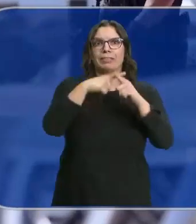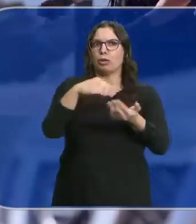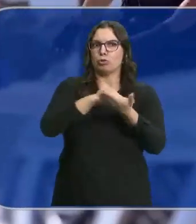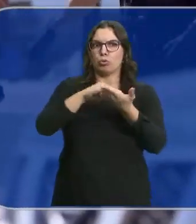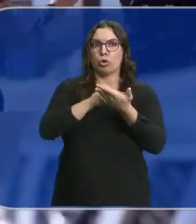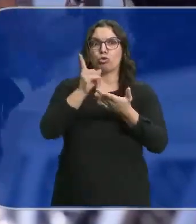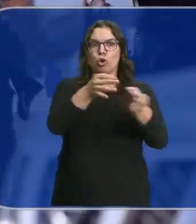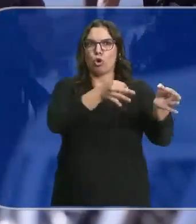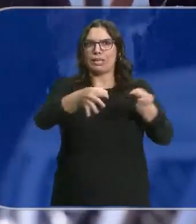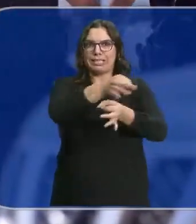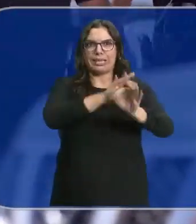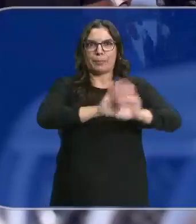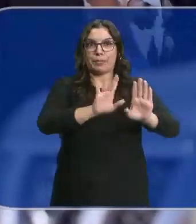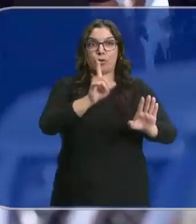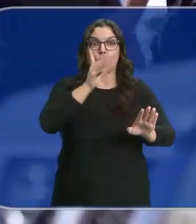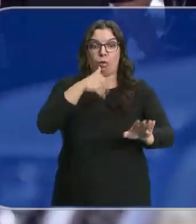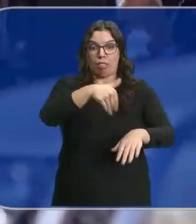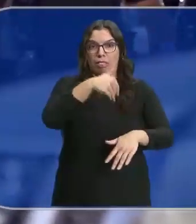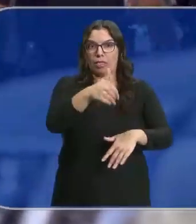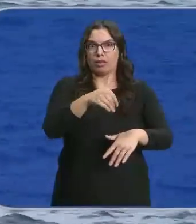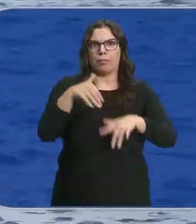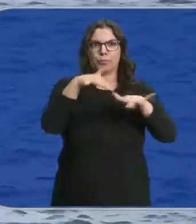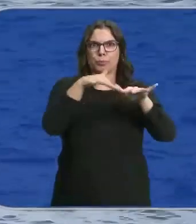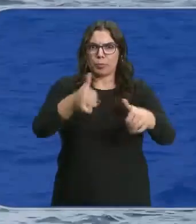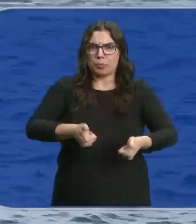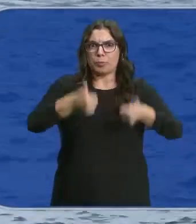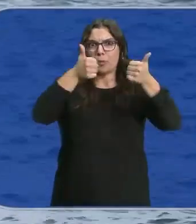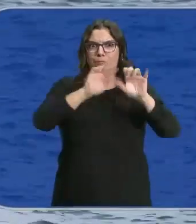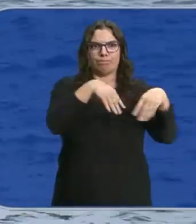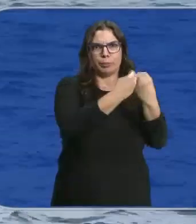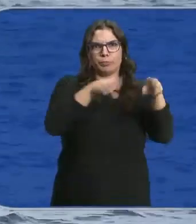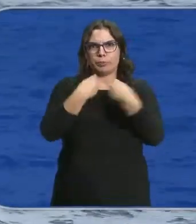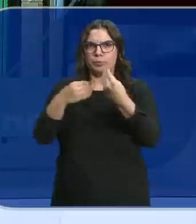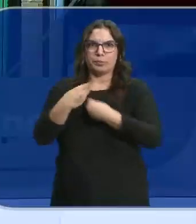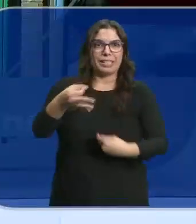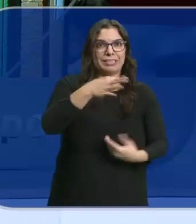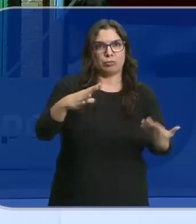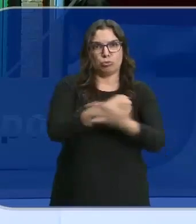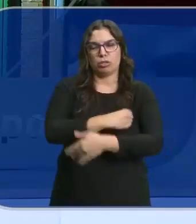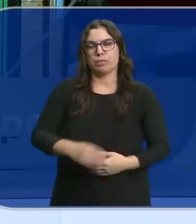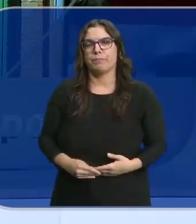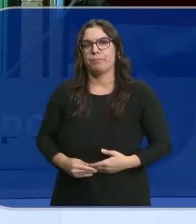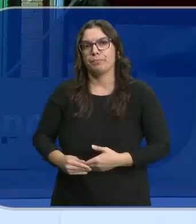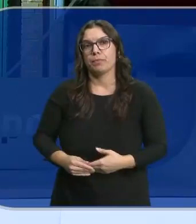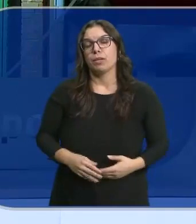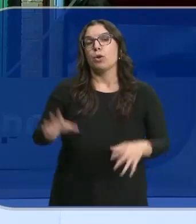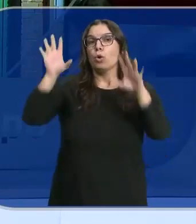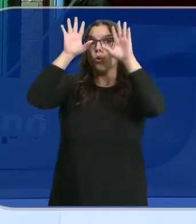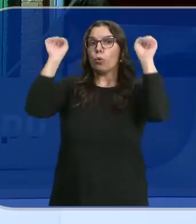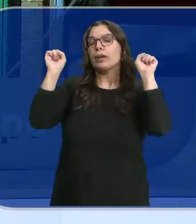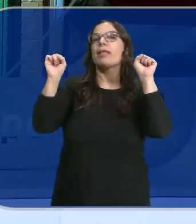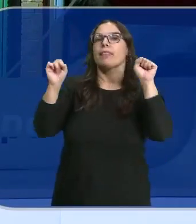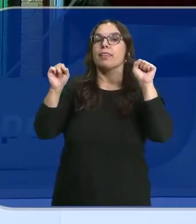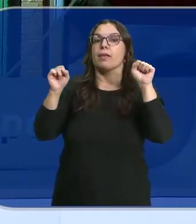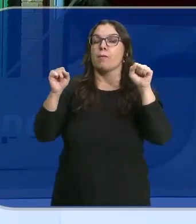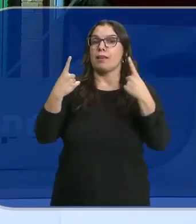allá de las islas. Porque en los próximos días, espera que sigan llegando de forma masiva. La falta de agentes de la Guardia Civil tras el